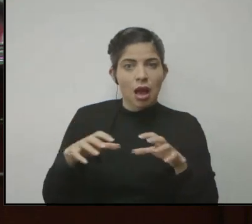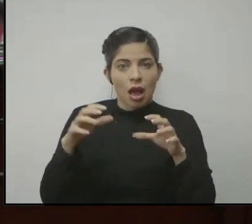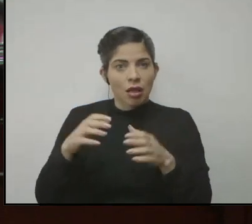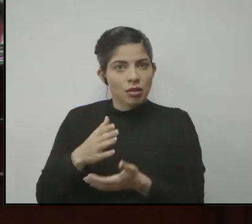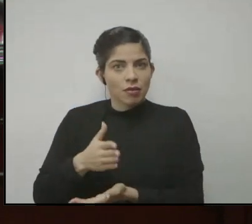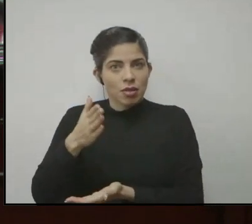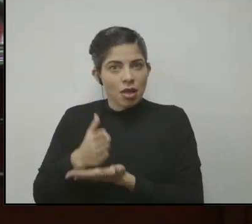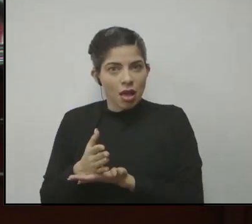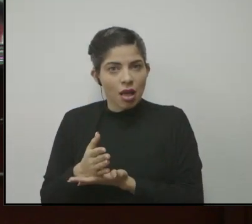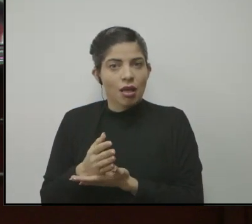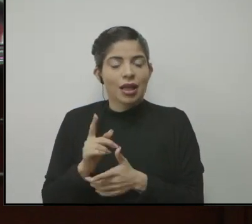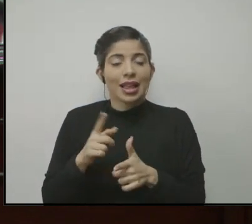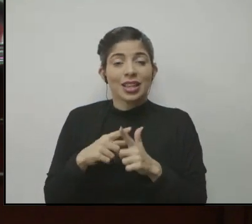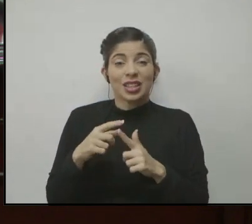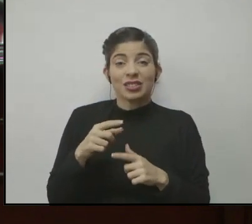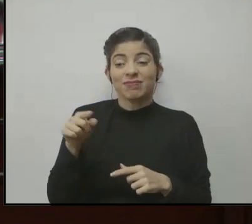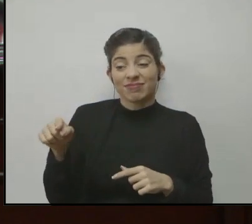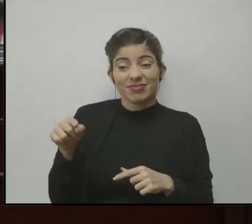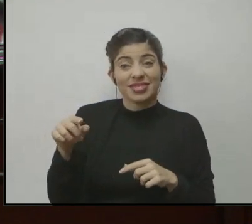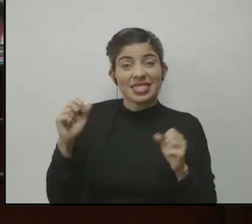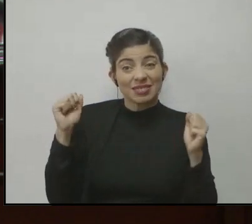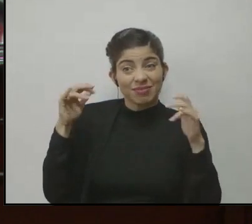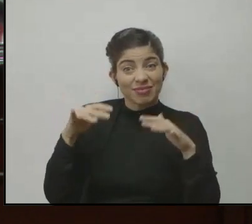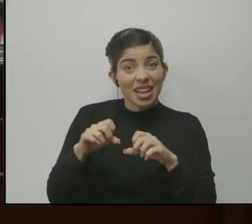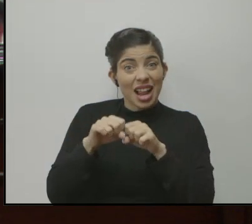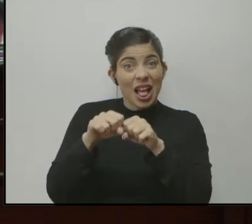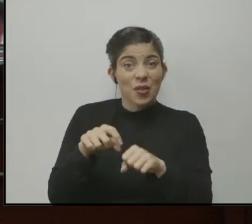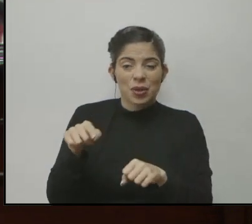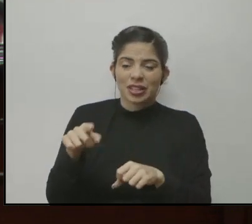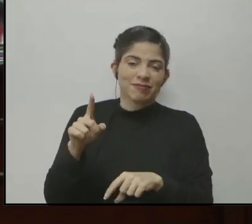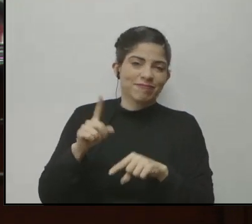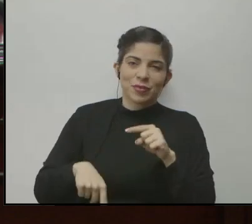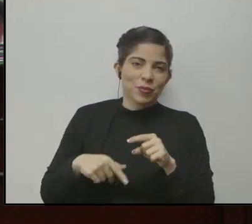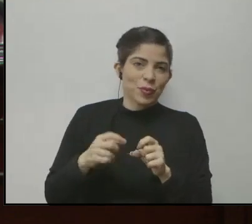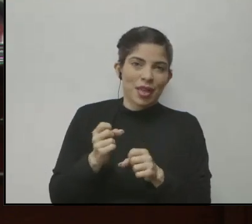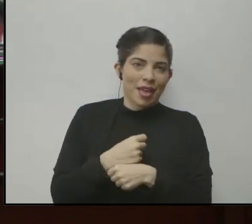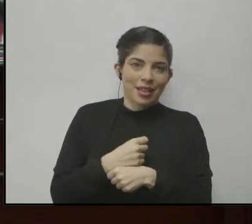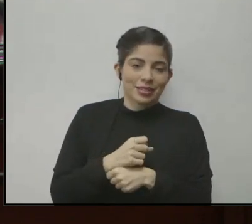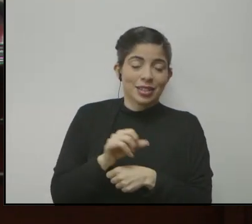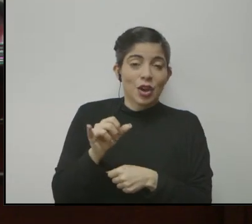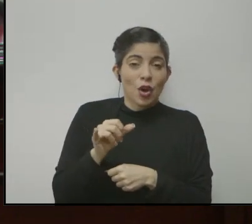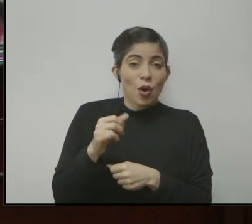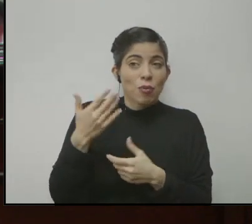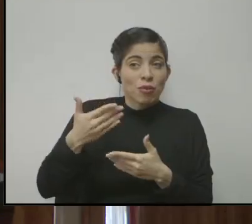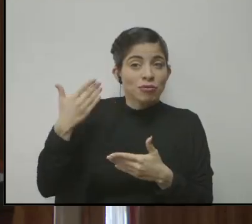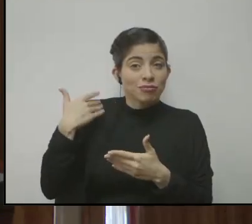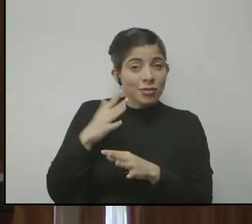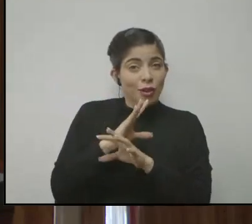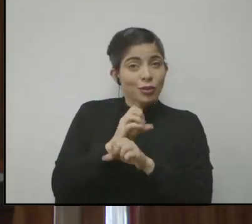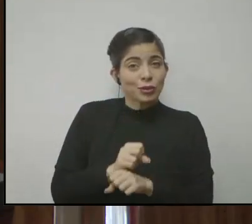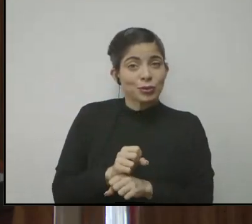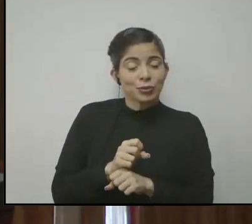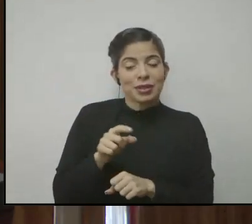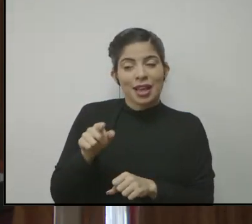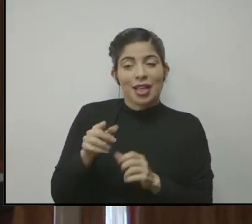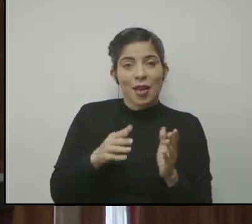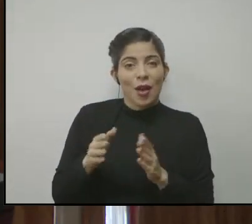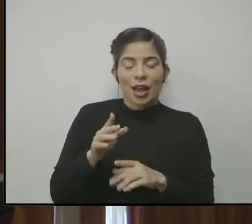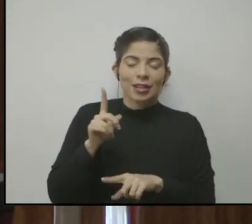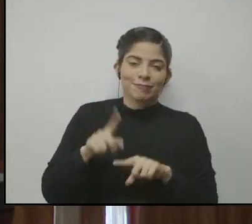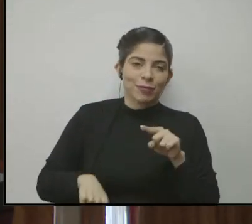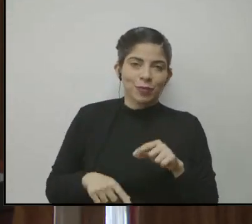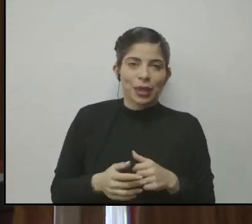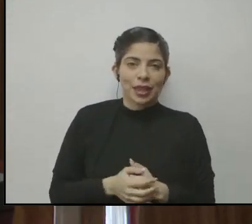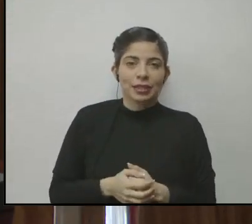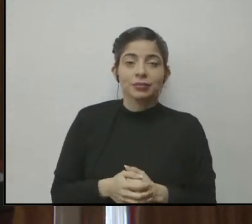masivas, pues estas generalmente son actividades masivas y no se podrán llevar a cabo como las teníamos ordinariamente organizadas.